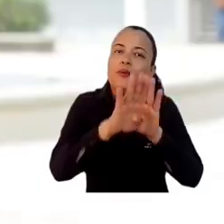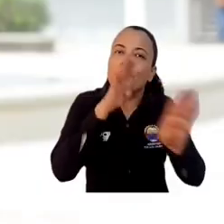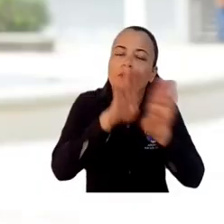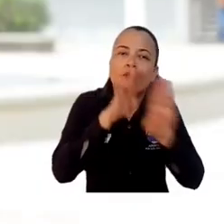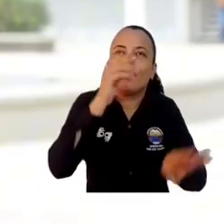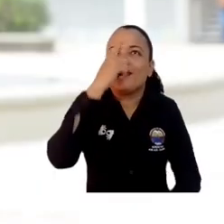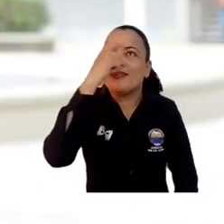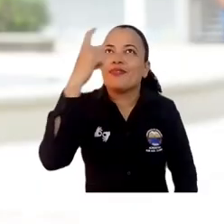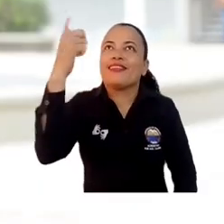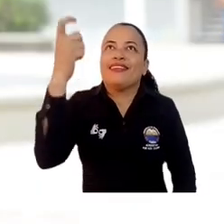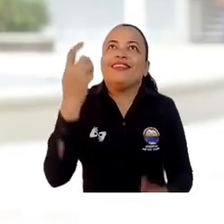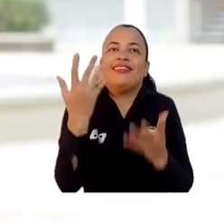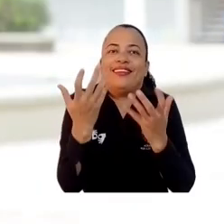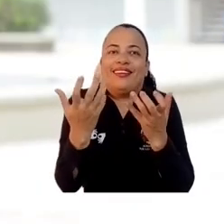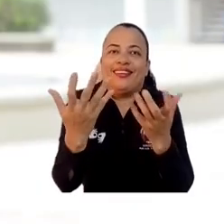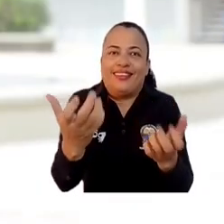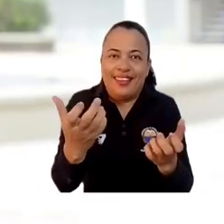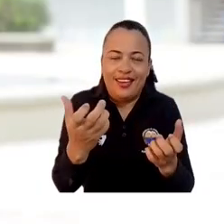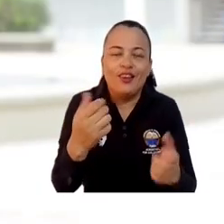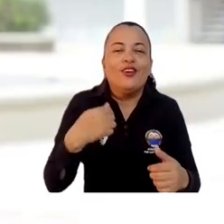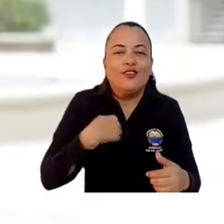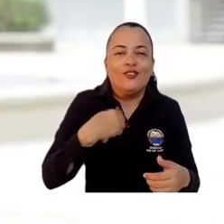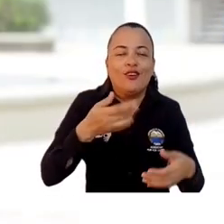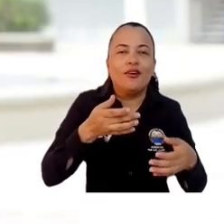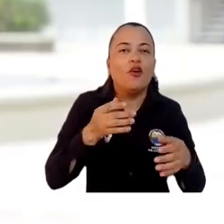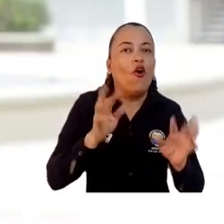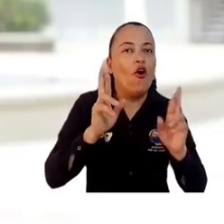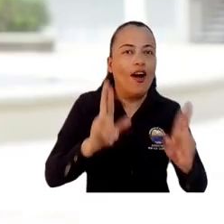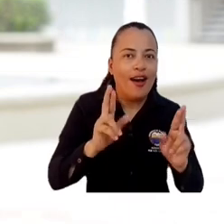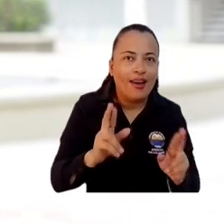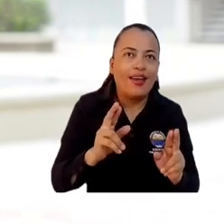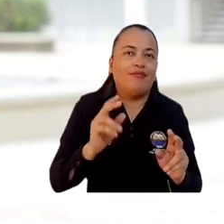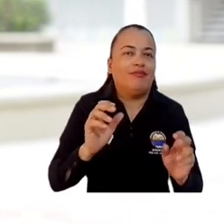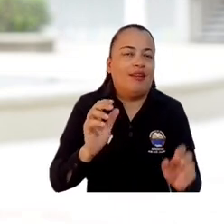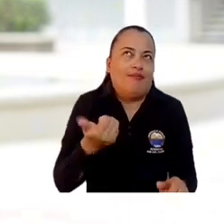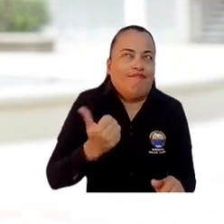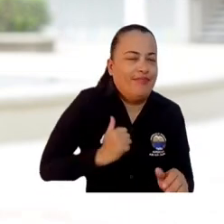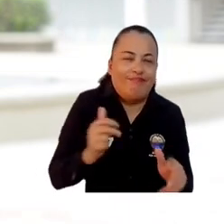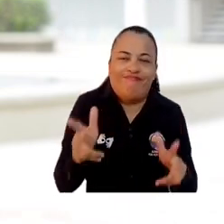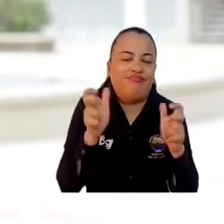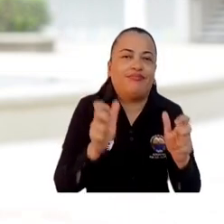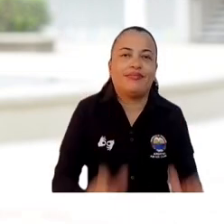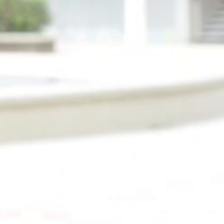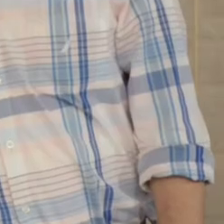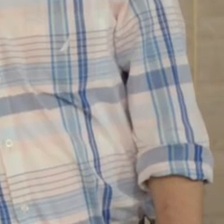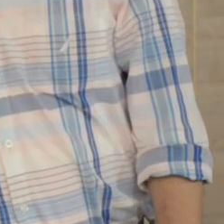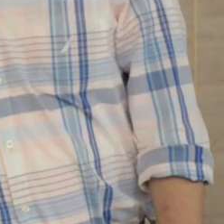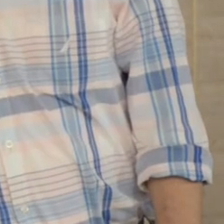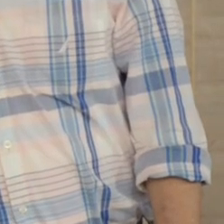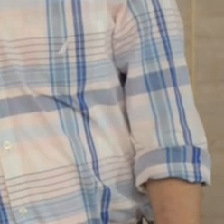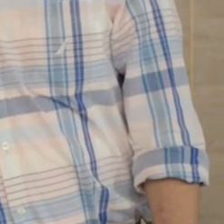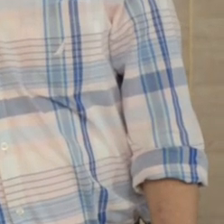es una puerta de un sueño a realizar y que sé que espero sacar el provecho al máximo